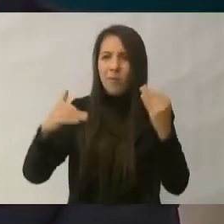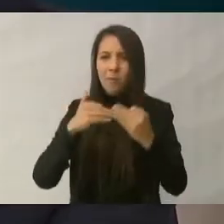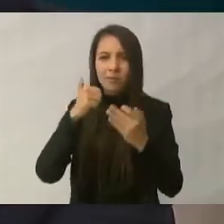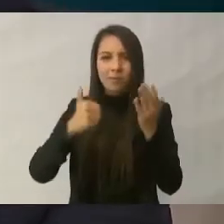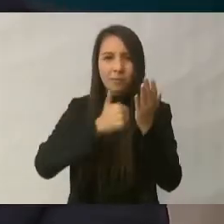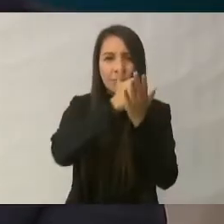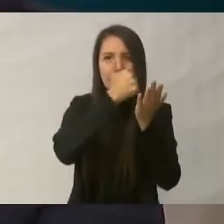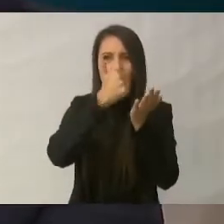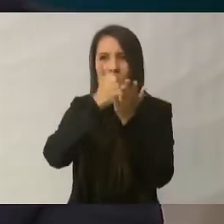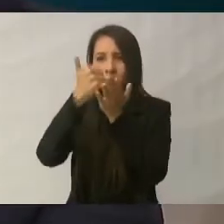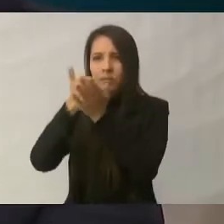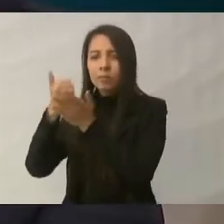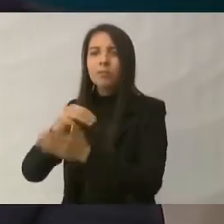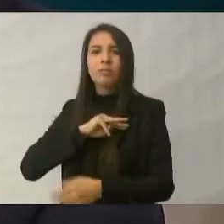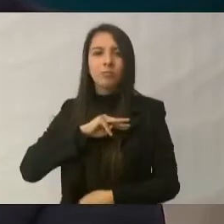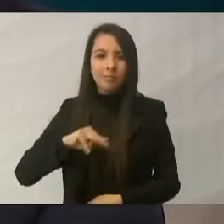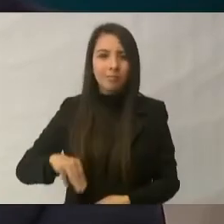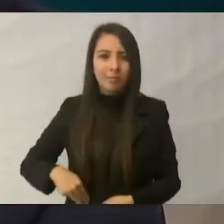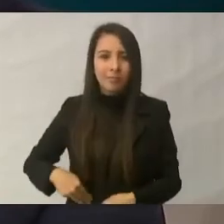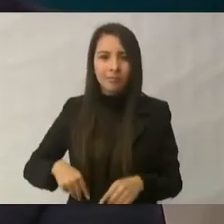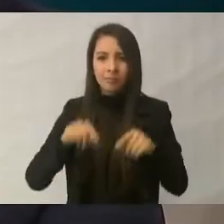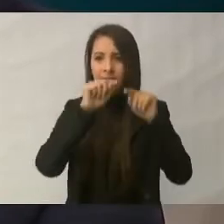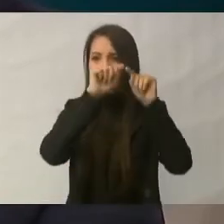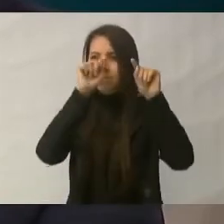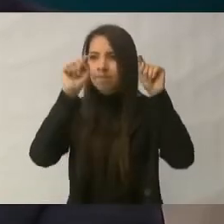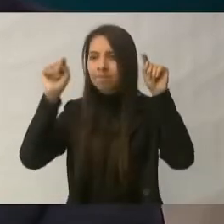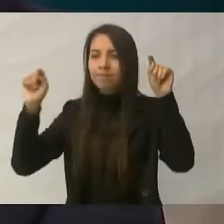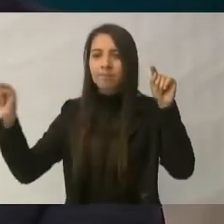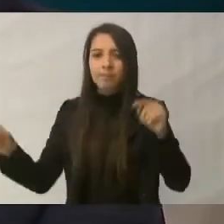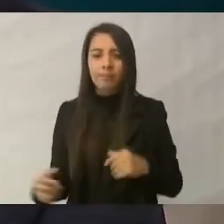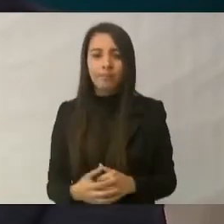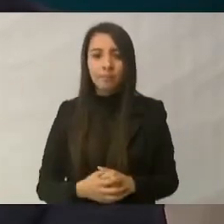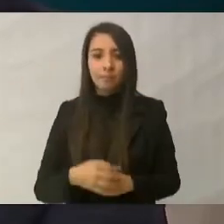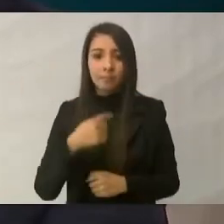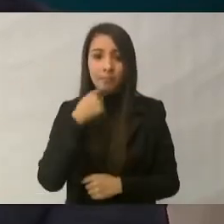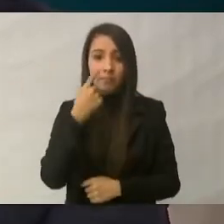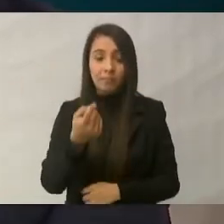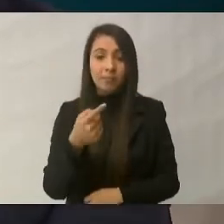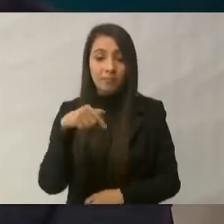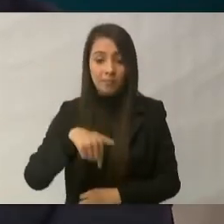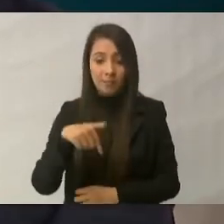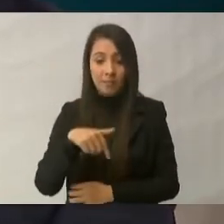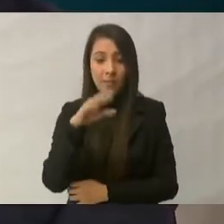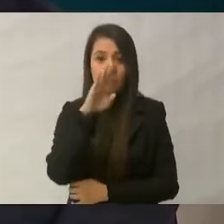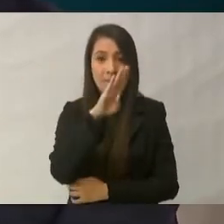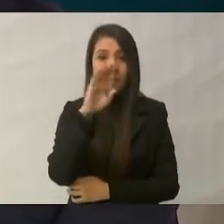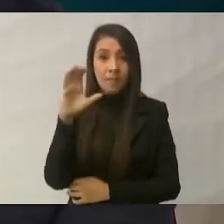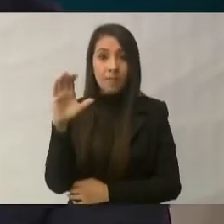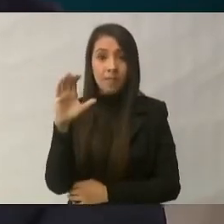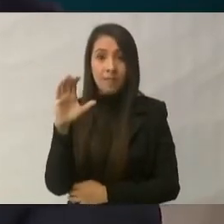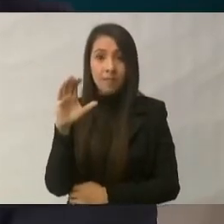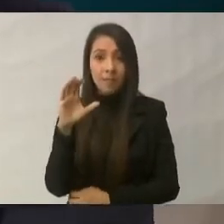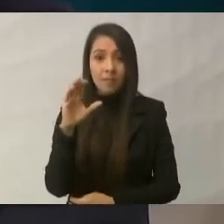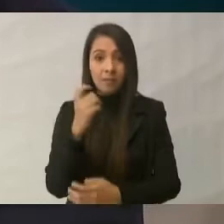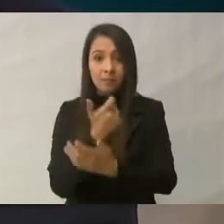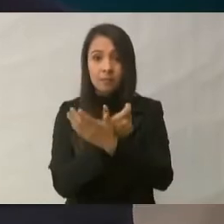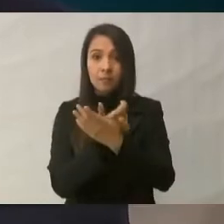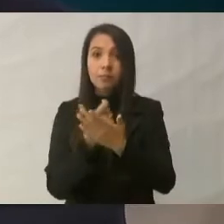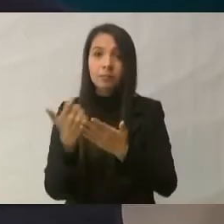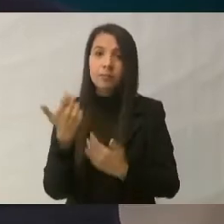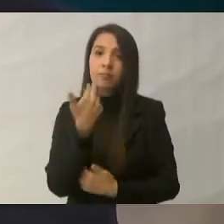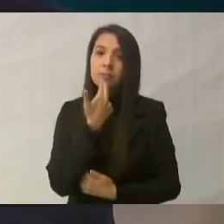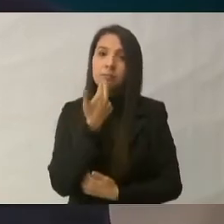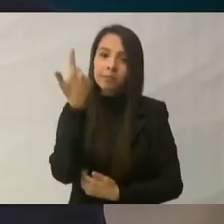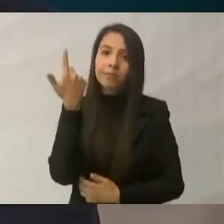municipios, y hay que decir que en Baja California el salario es mejor